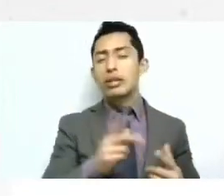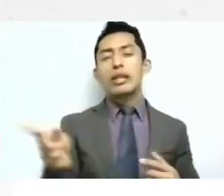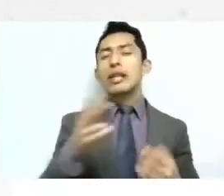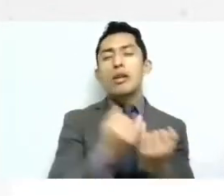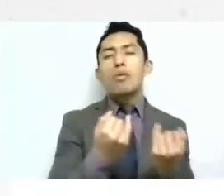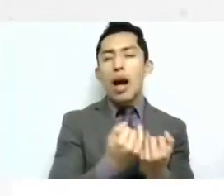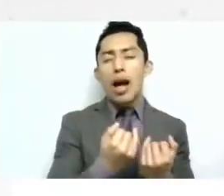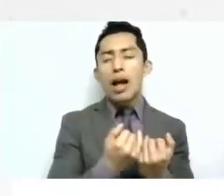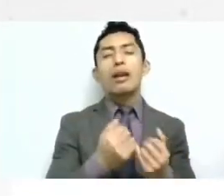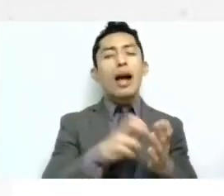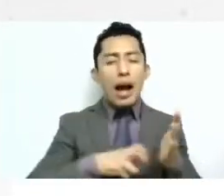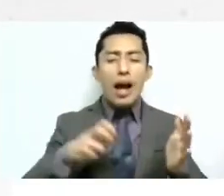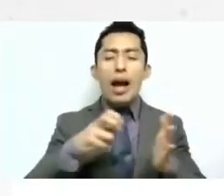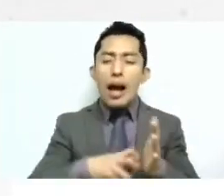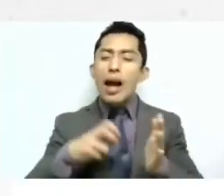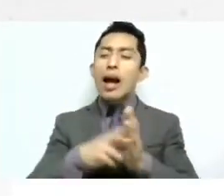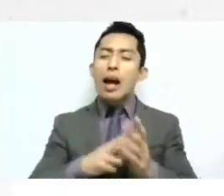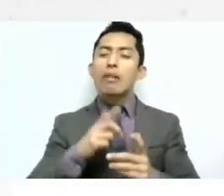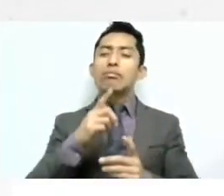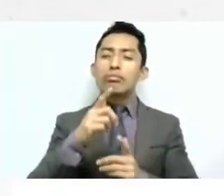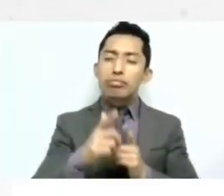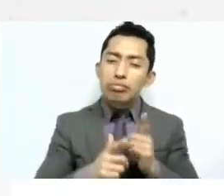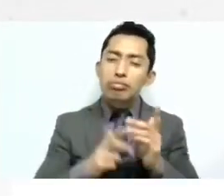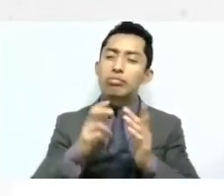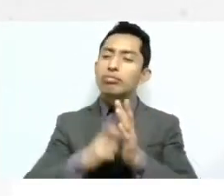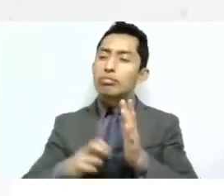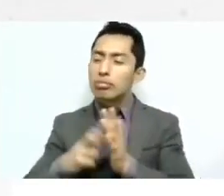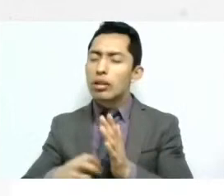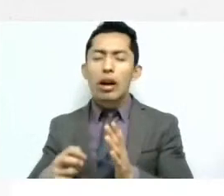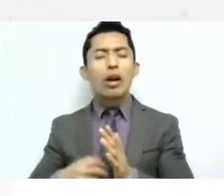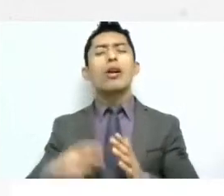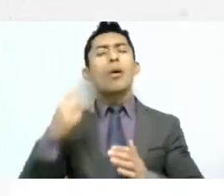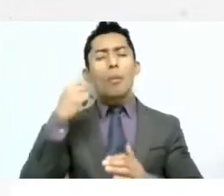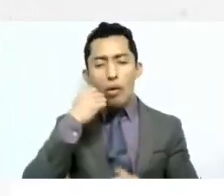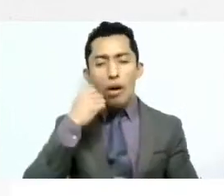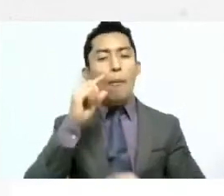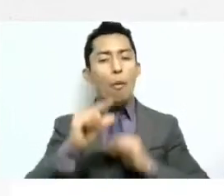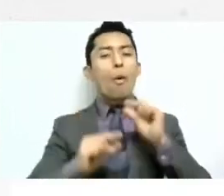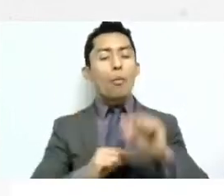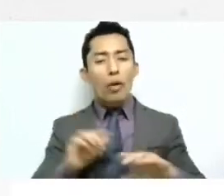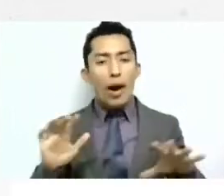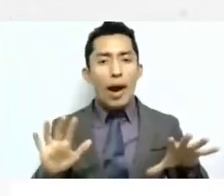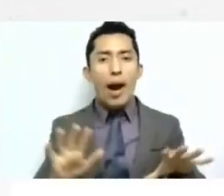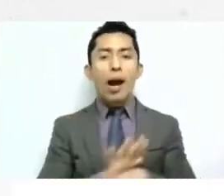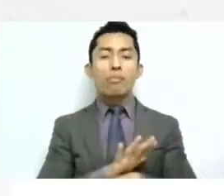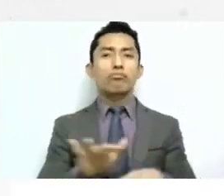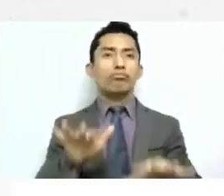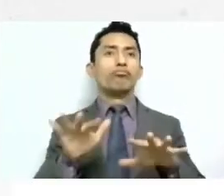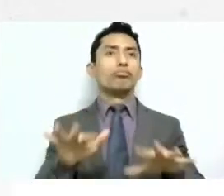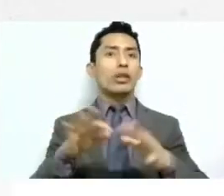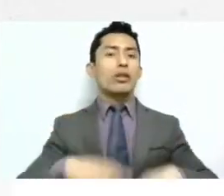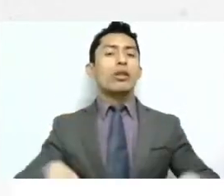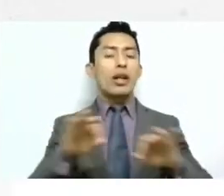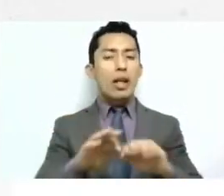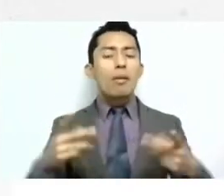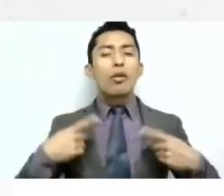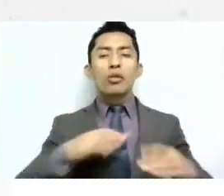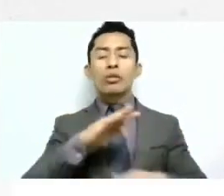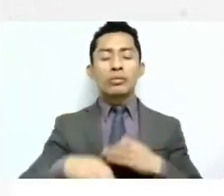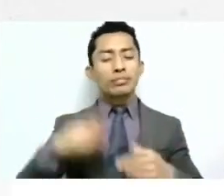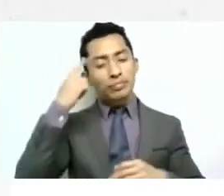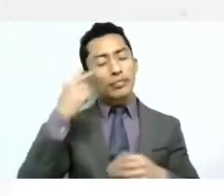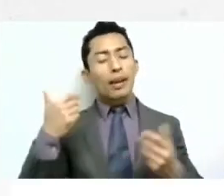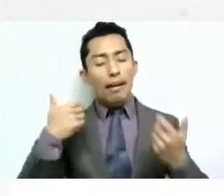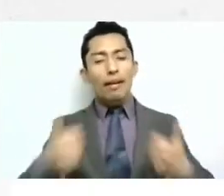mejor que vayamos a pasos agigantados y más pronto todos entendamos y comprendamos lo que es el derecho y el derecho a la seguridad